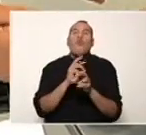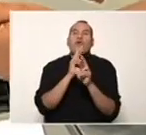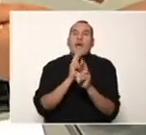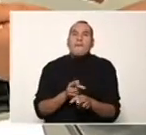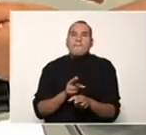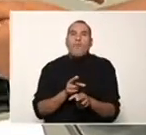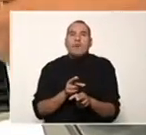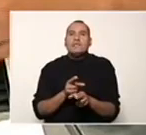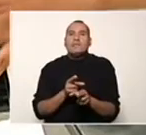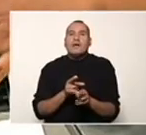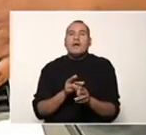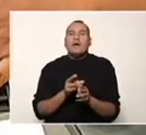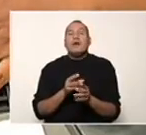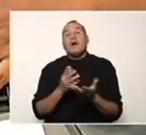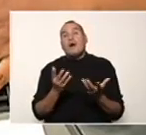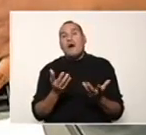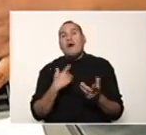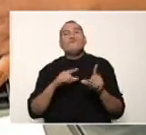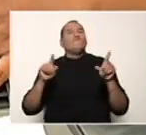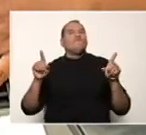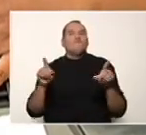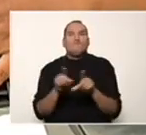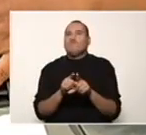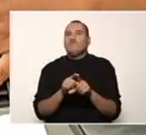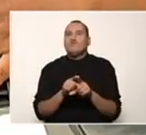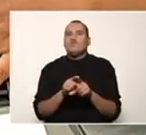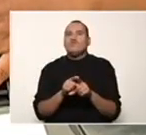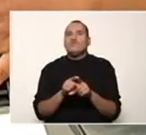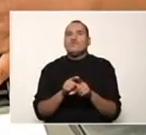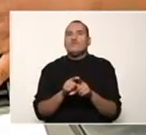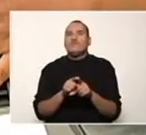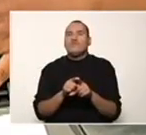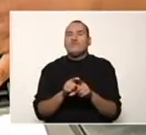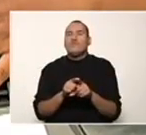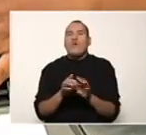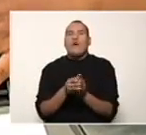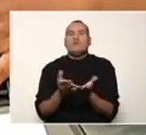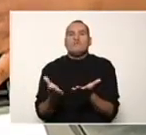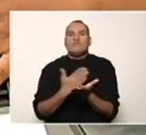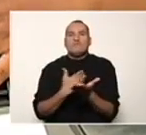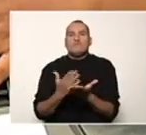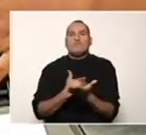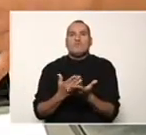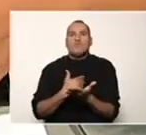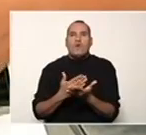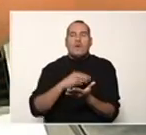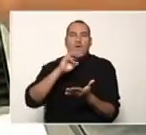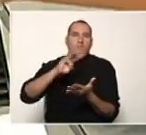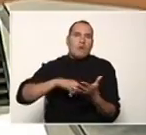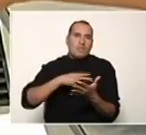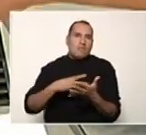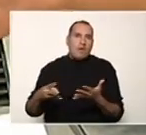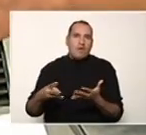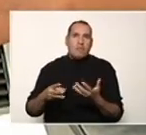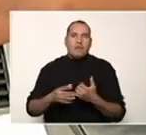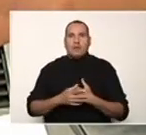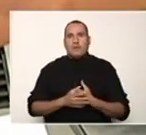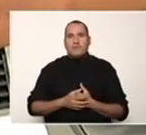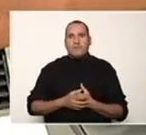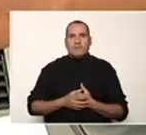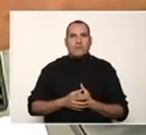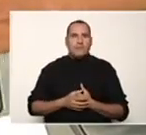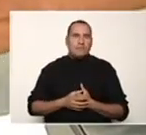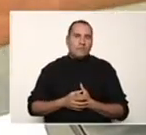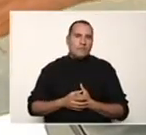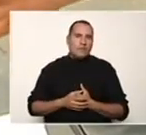inferior de la cuadrícula, de la misma forma como se resuelve en el cuaderno de matemática. ¿Qué nos vamos a